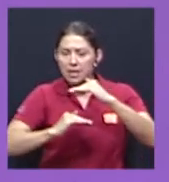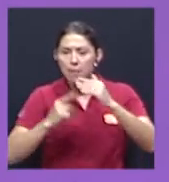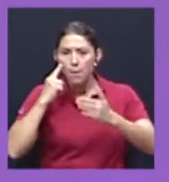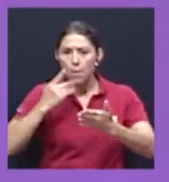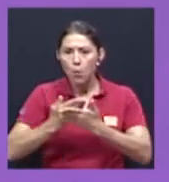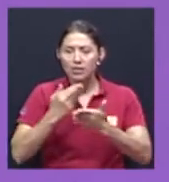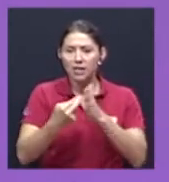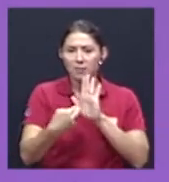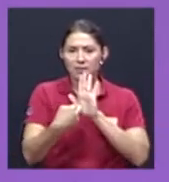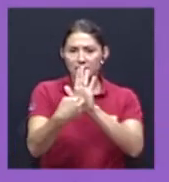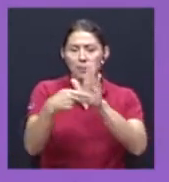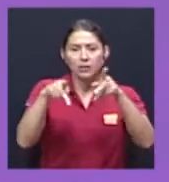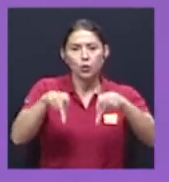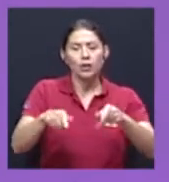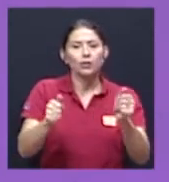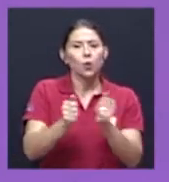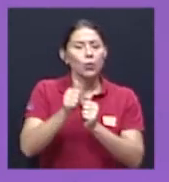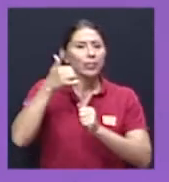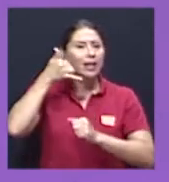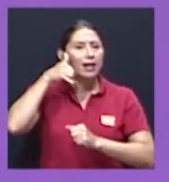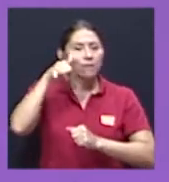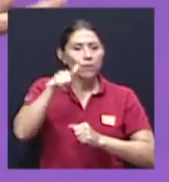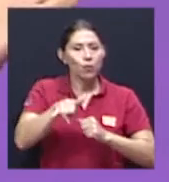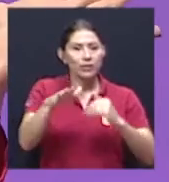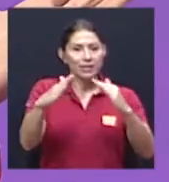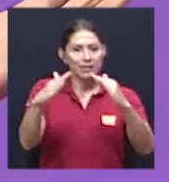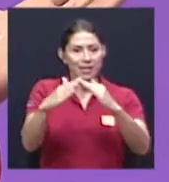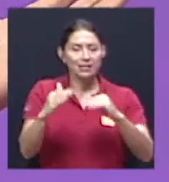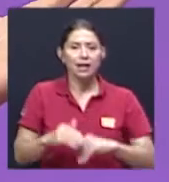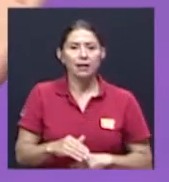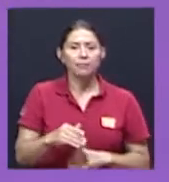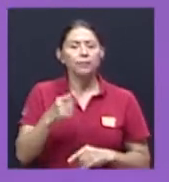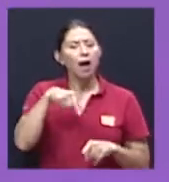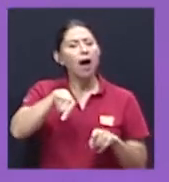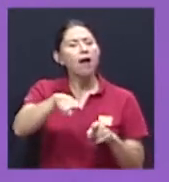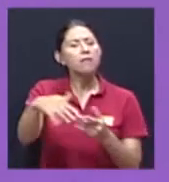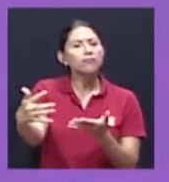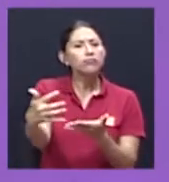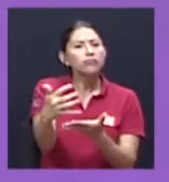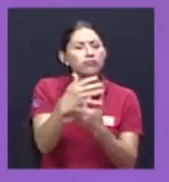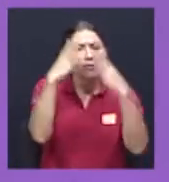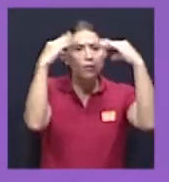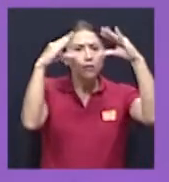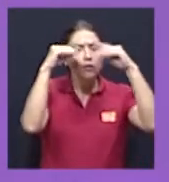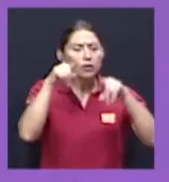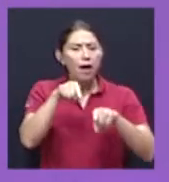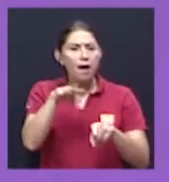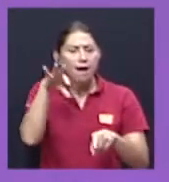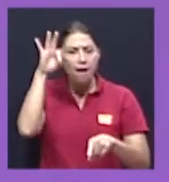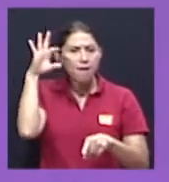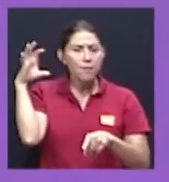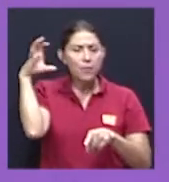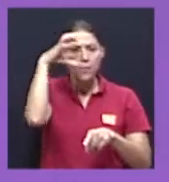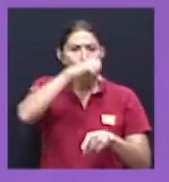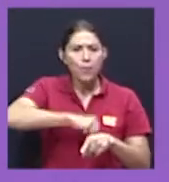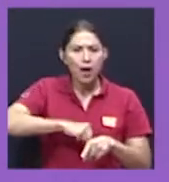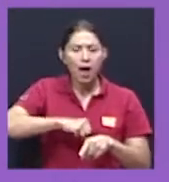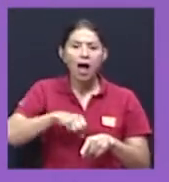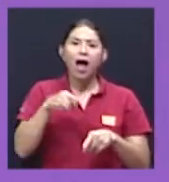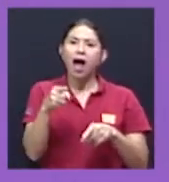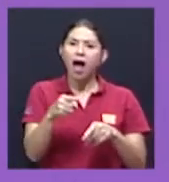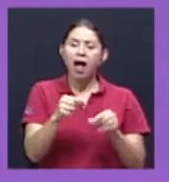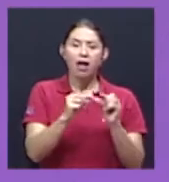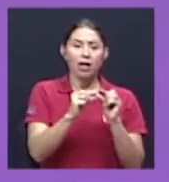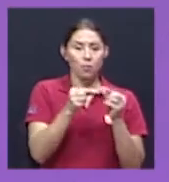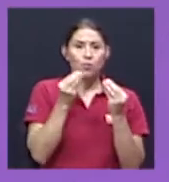personas con teléfono residencial. Entonces, ¿qué encontramos? Bueno, encontramos mucho paralelismo, ¿verdad?, entre grupos